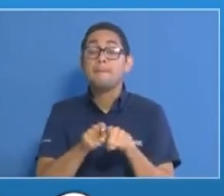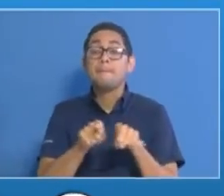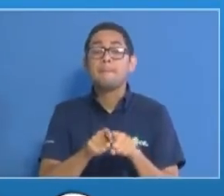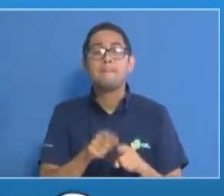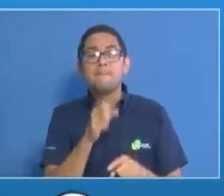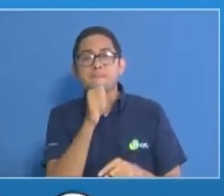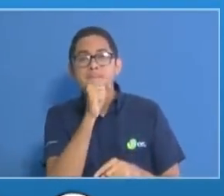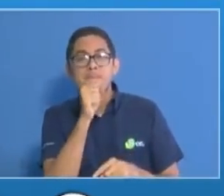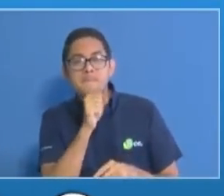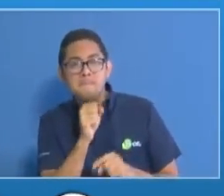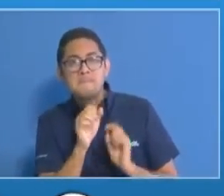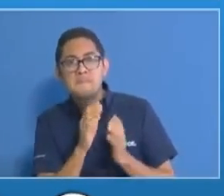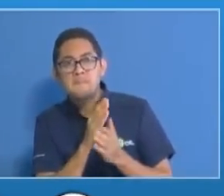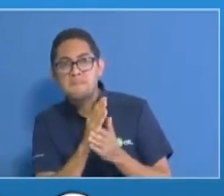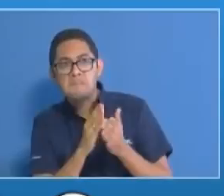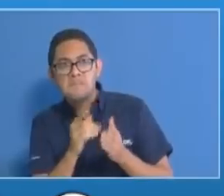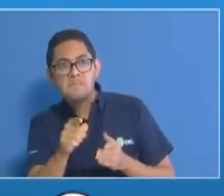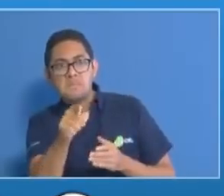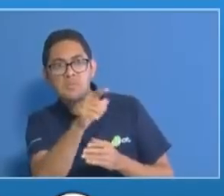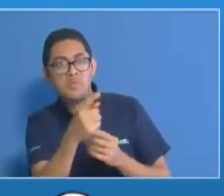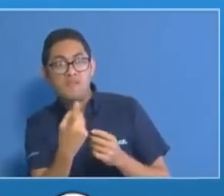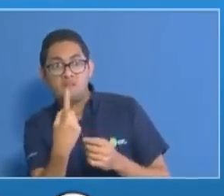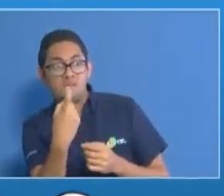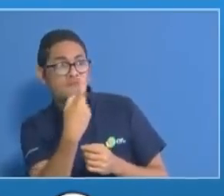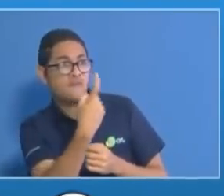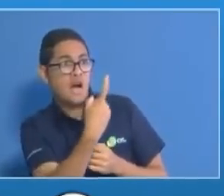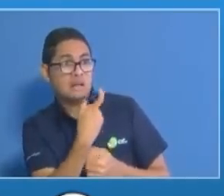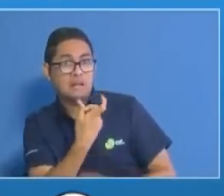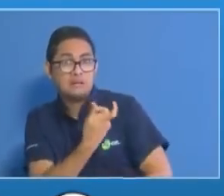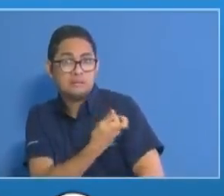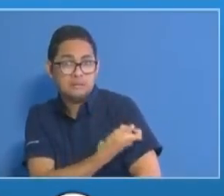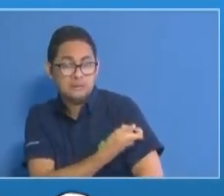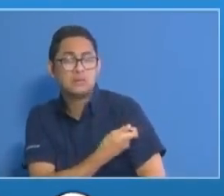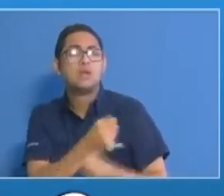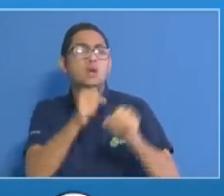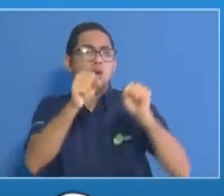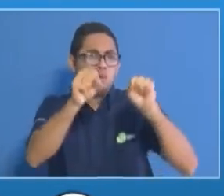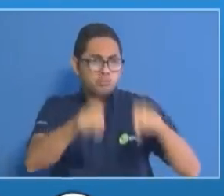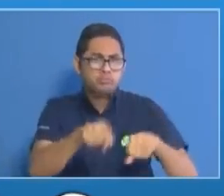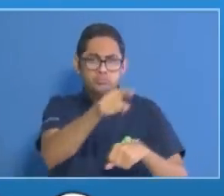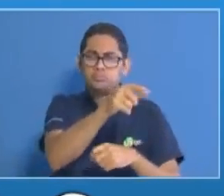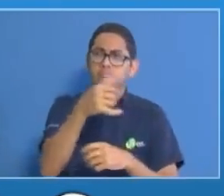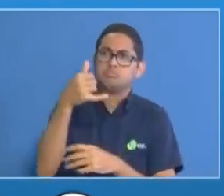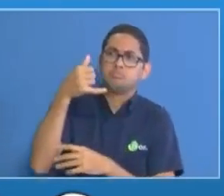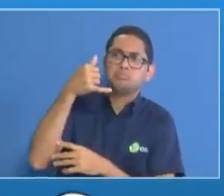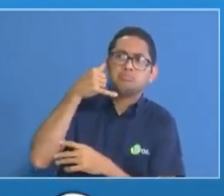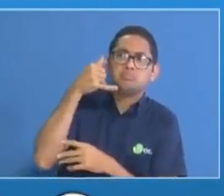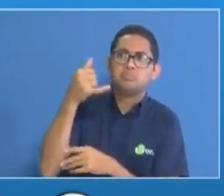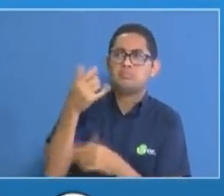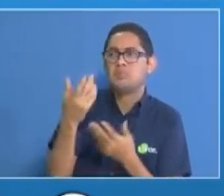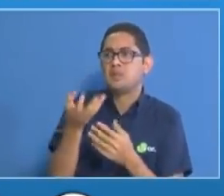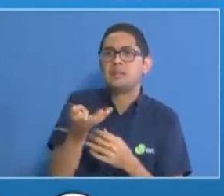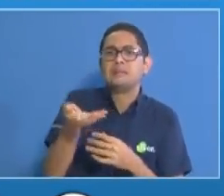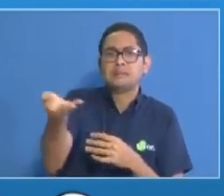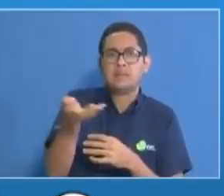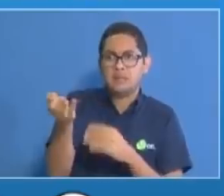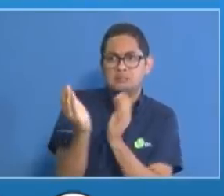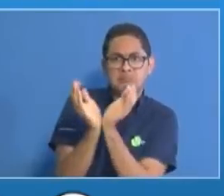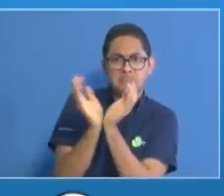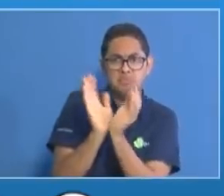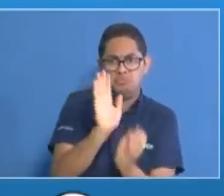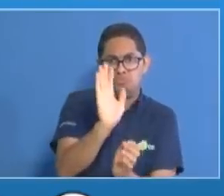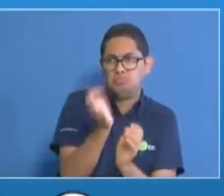mayores que no se han podido vacunar pueden contactar a su unidad ejecutora más cercana, hacer una cita y